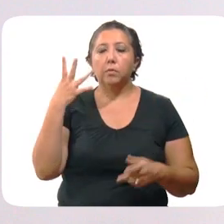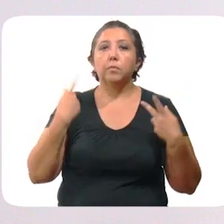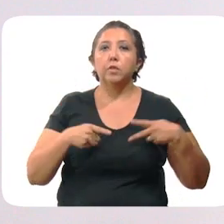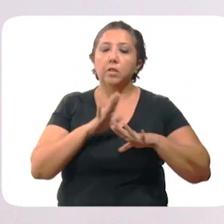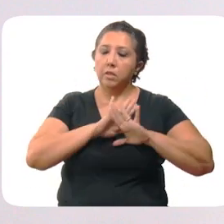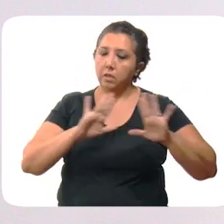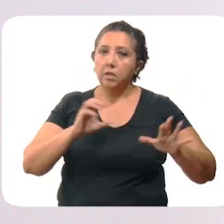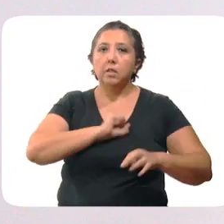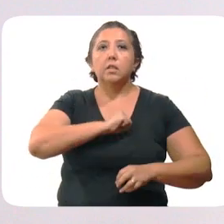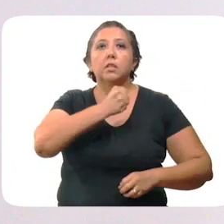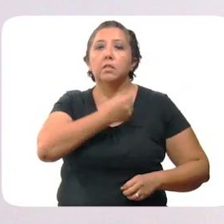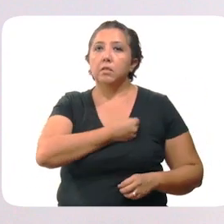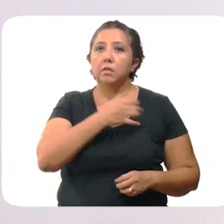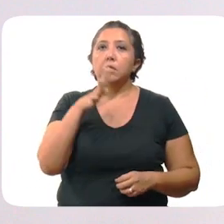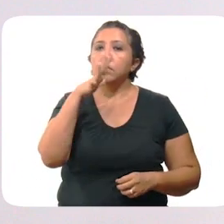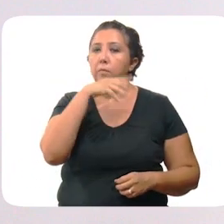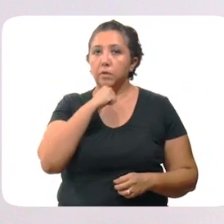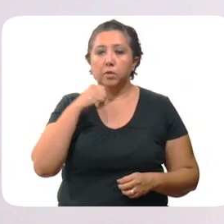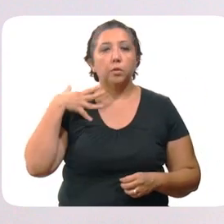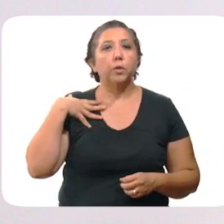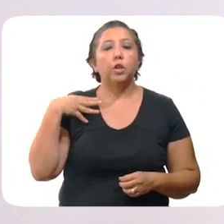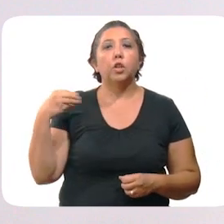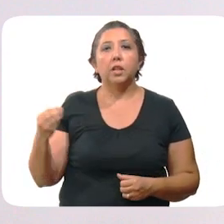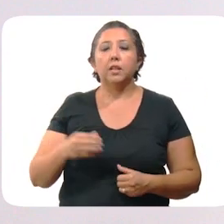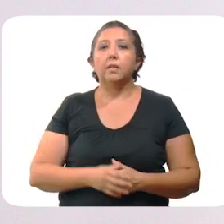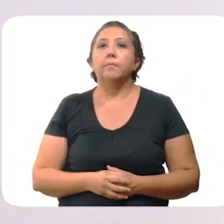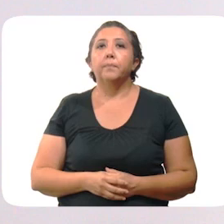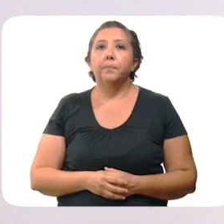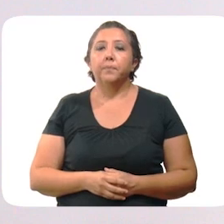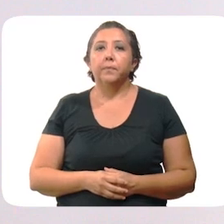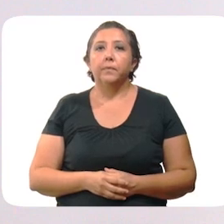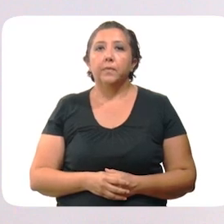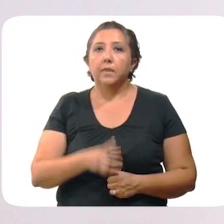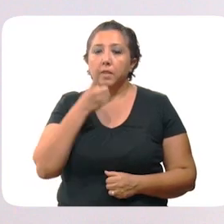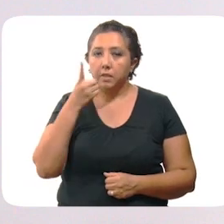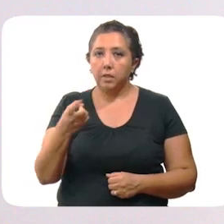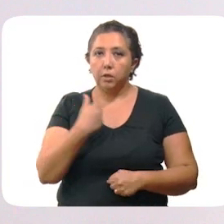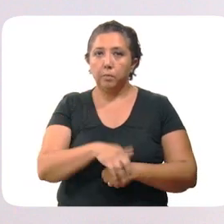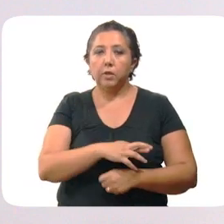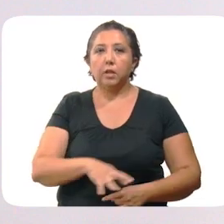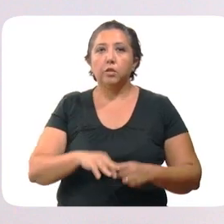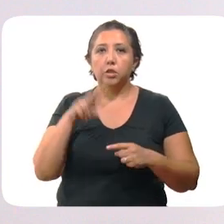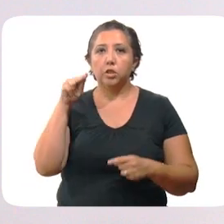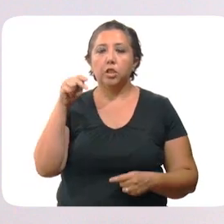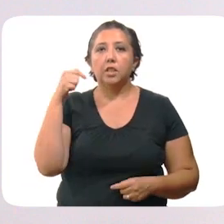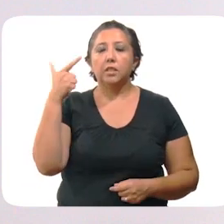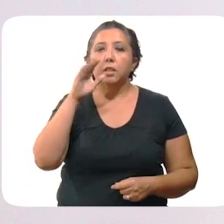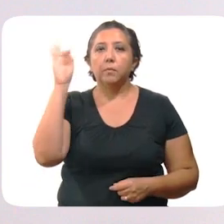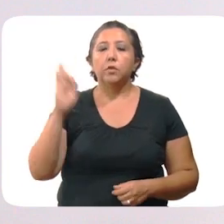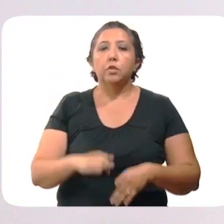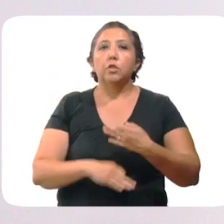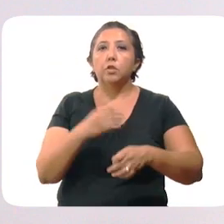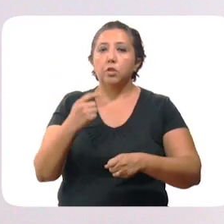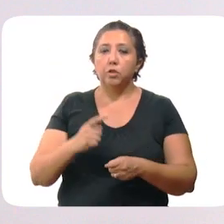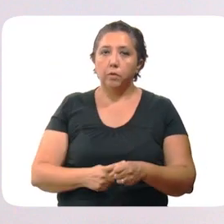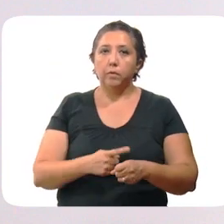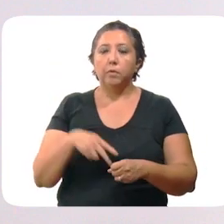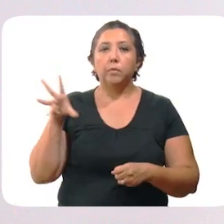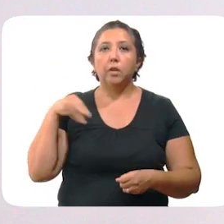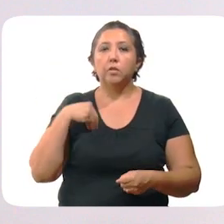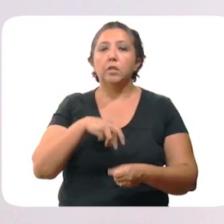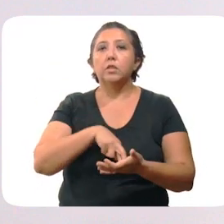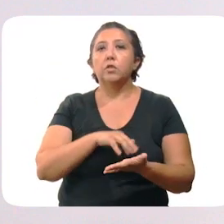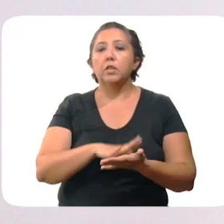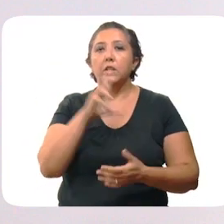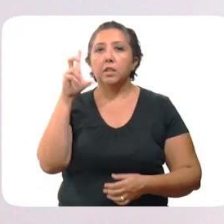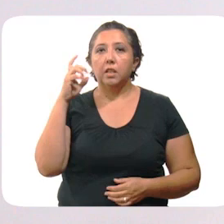pacientes ya se recuperaron, no presentan síntomas ni pueden contagiar. Esta cifra representa el 87% del total de contagios